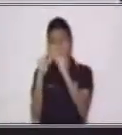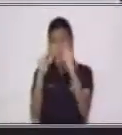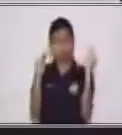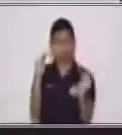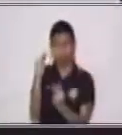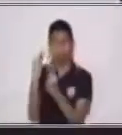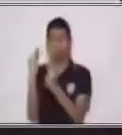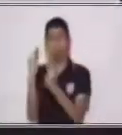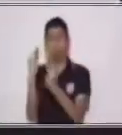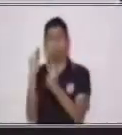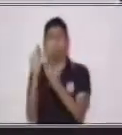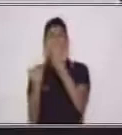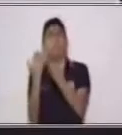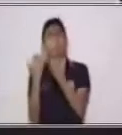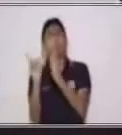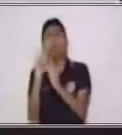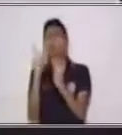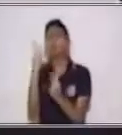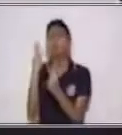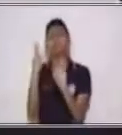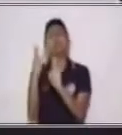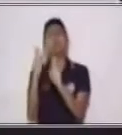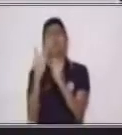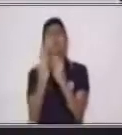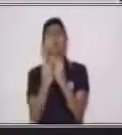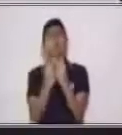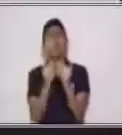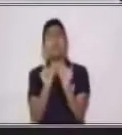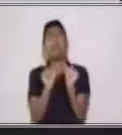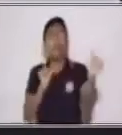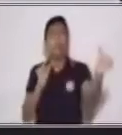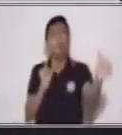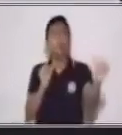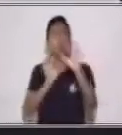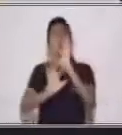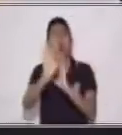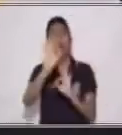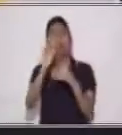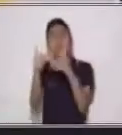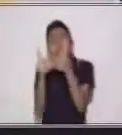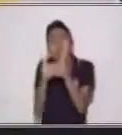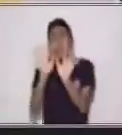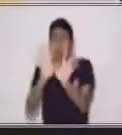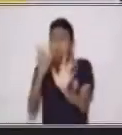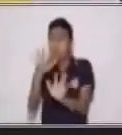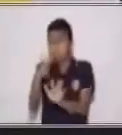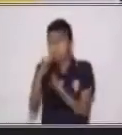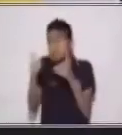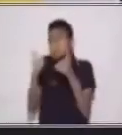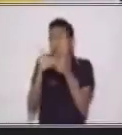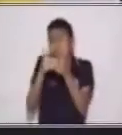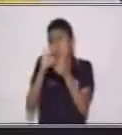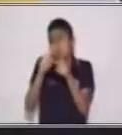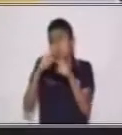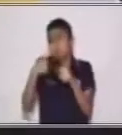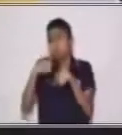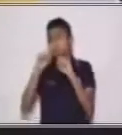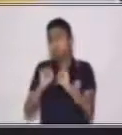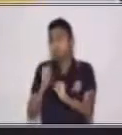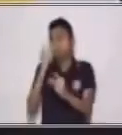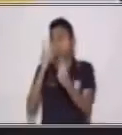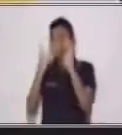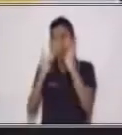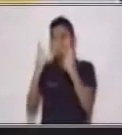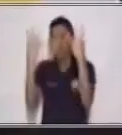casa, pero viven cerca de nuestra comunidad o de nuestra ciudad, donde nosotros vivimos.